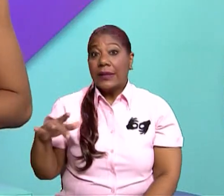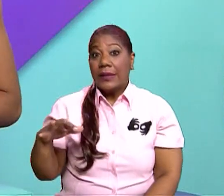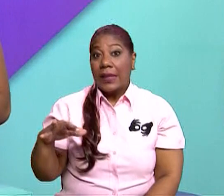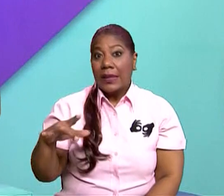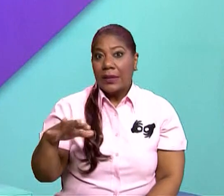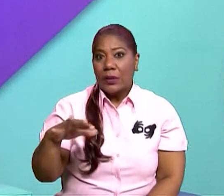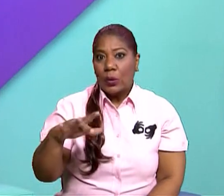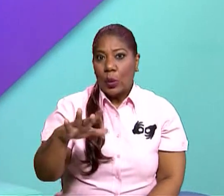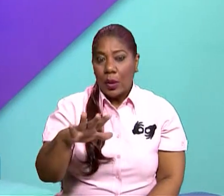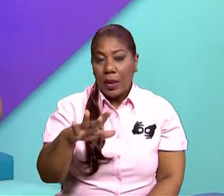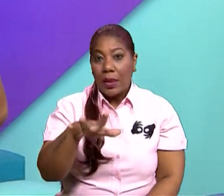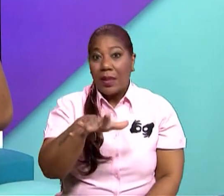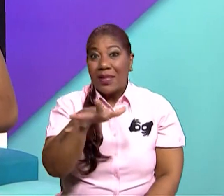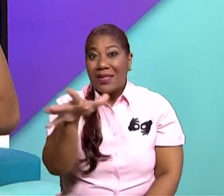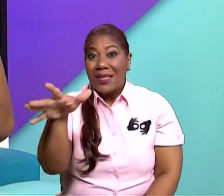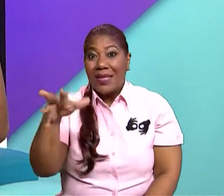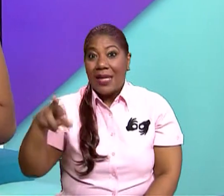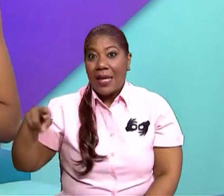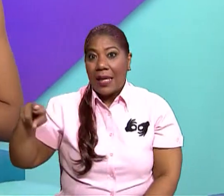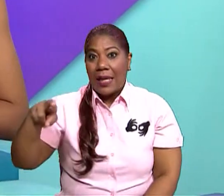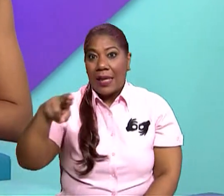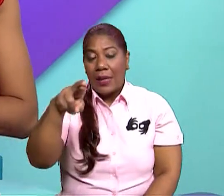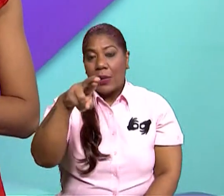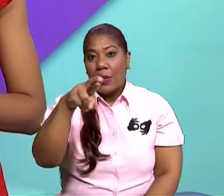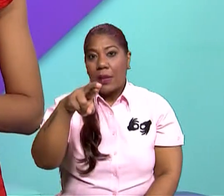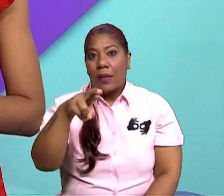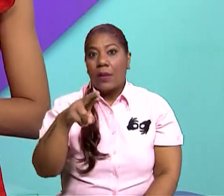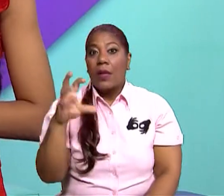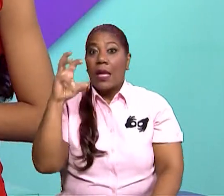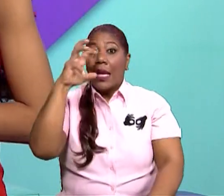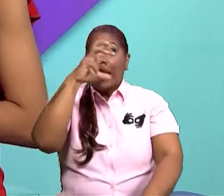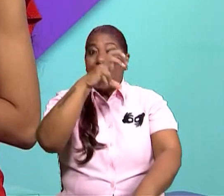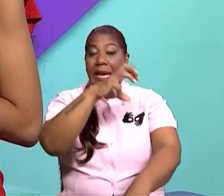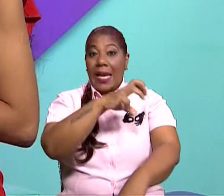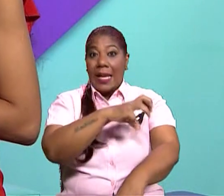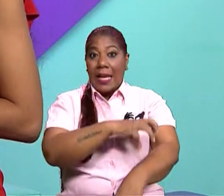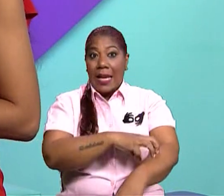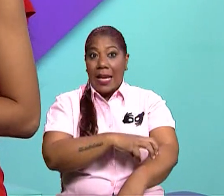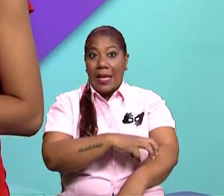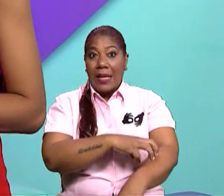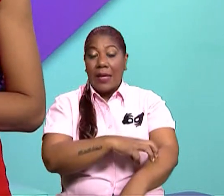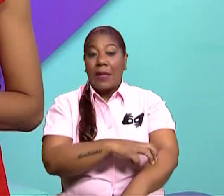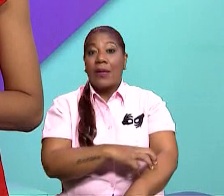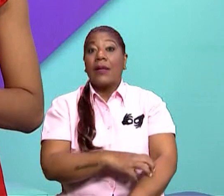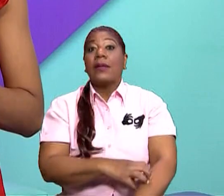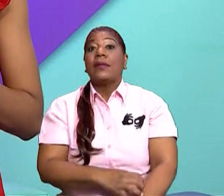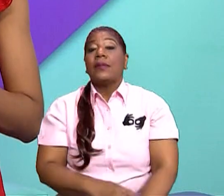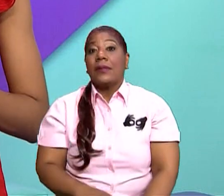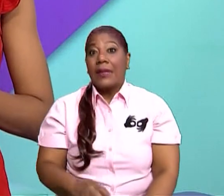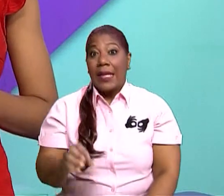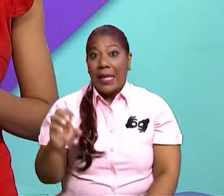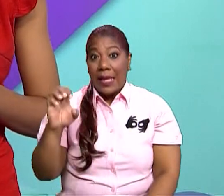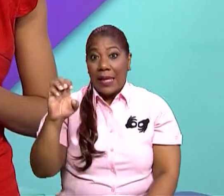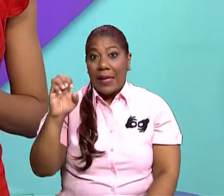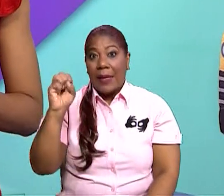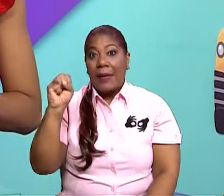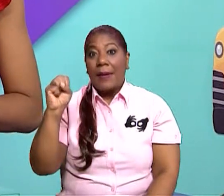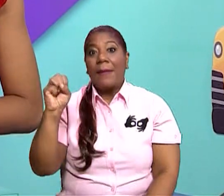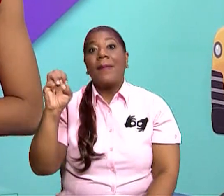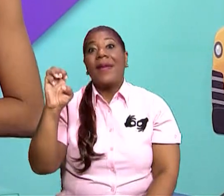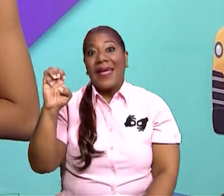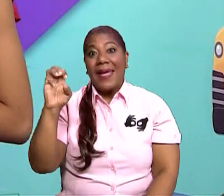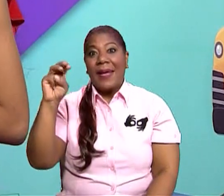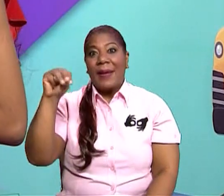corrientes de agua. Y dónde les gusta estar la águila arpía. En el estrato. Emergente.